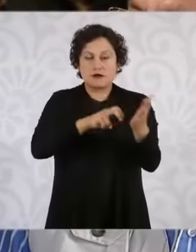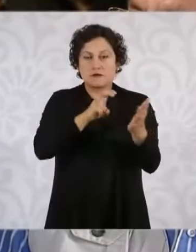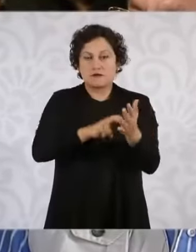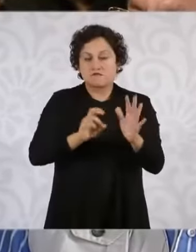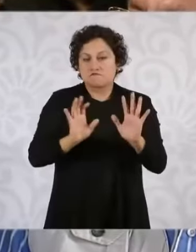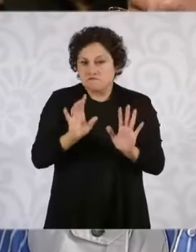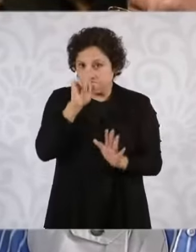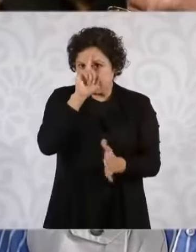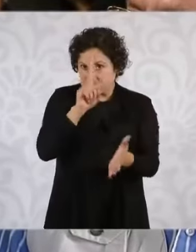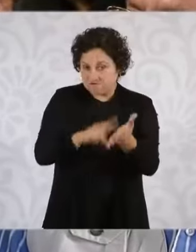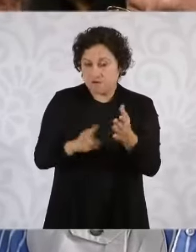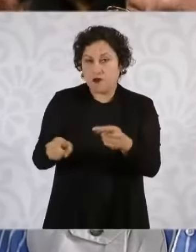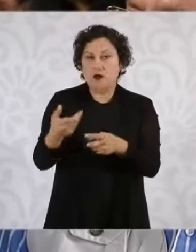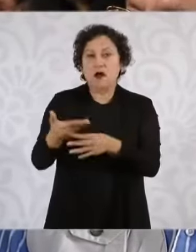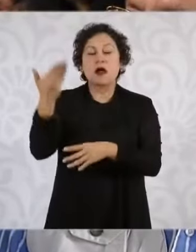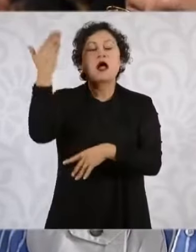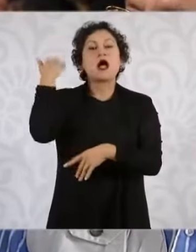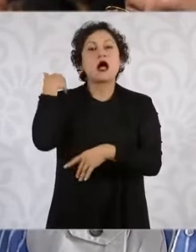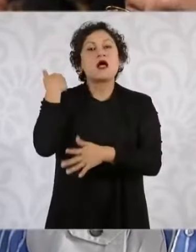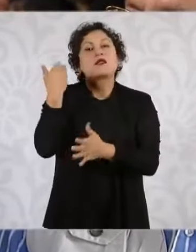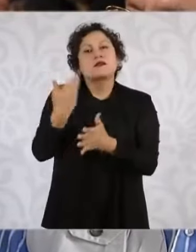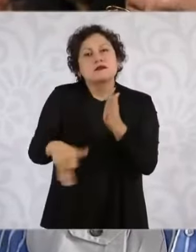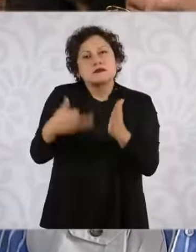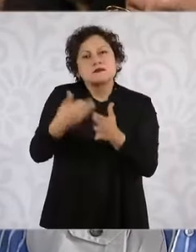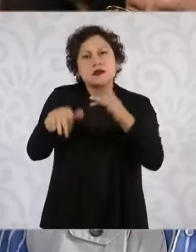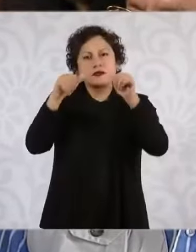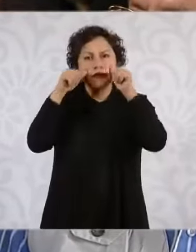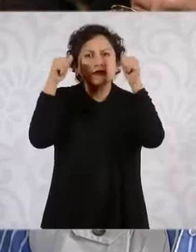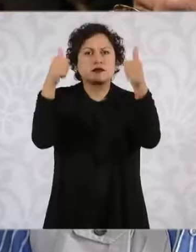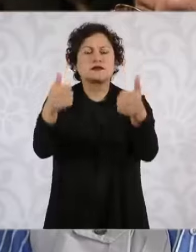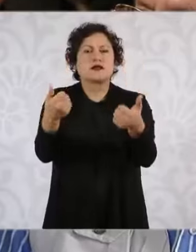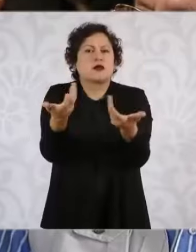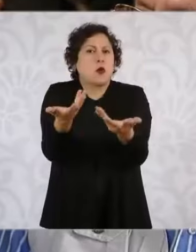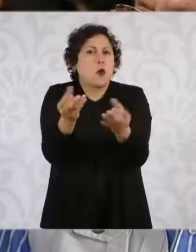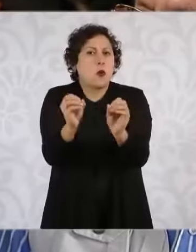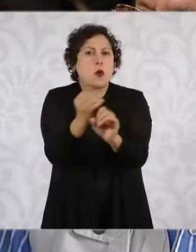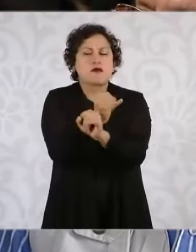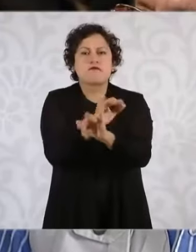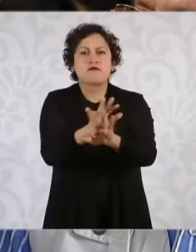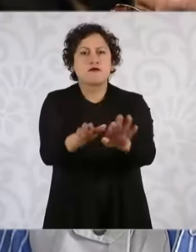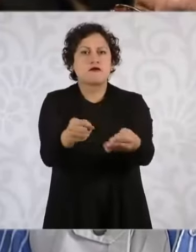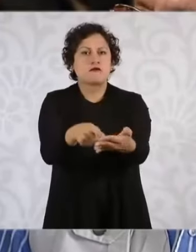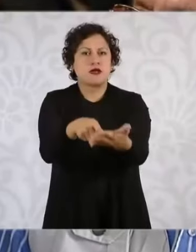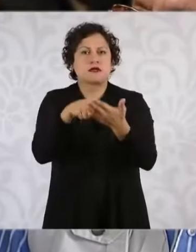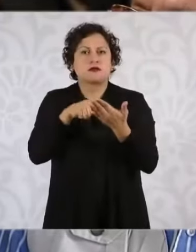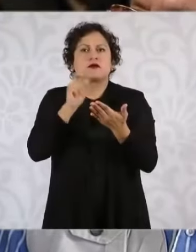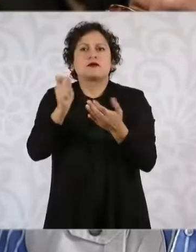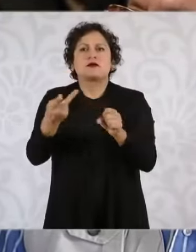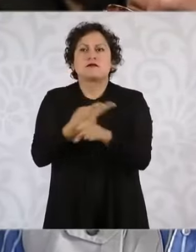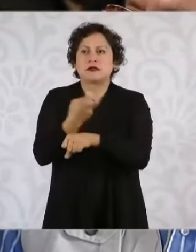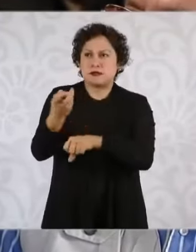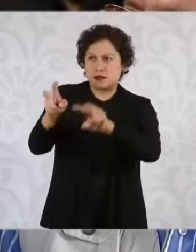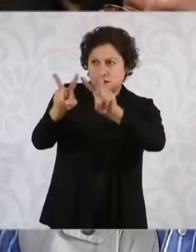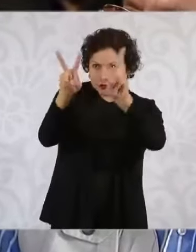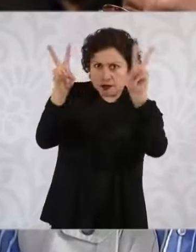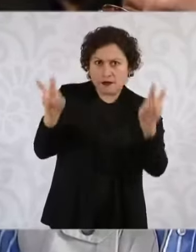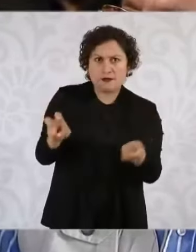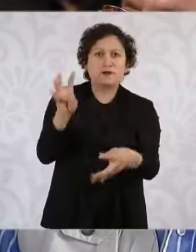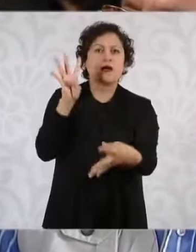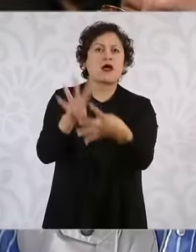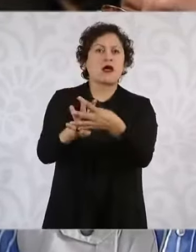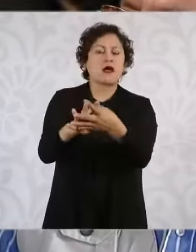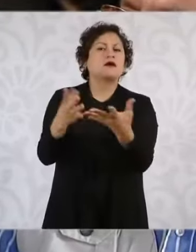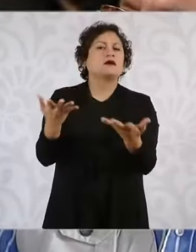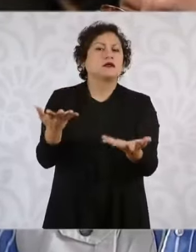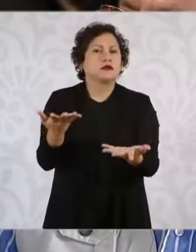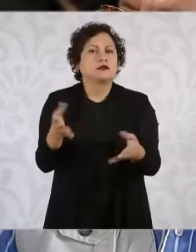pendiente un informe de cómo se redujo o se combatió en este sentido la impunidad. Porque justo